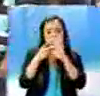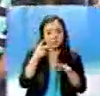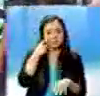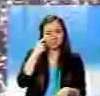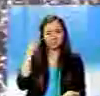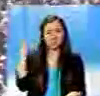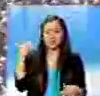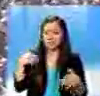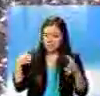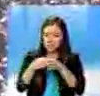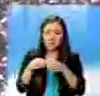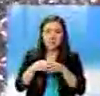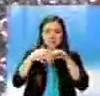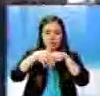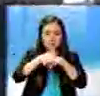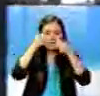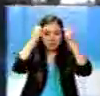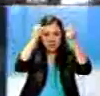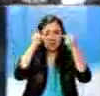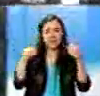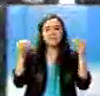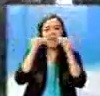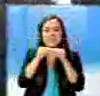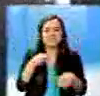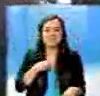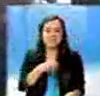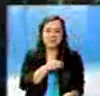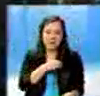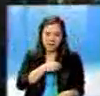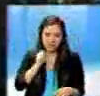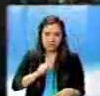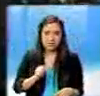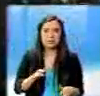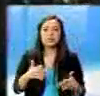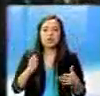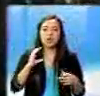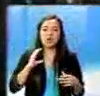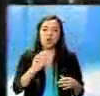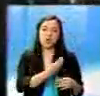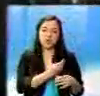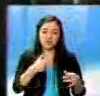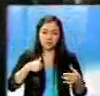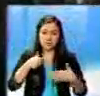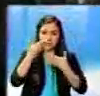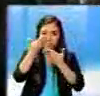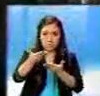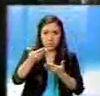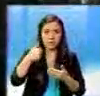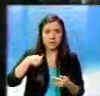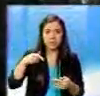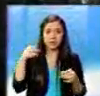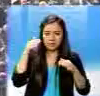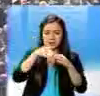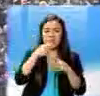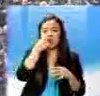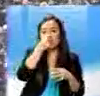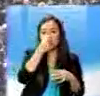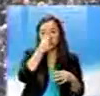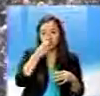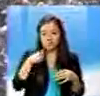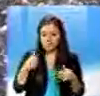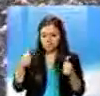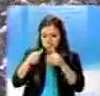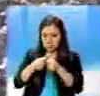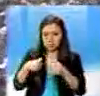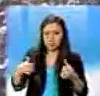¿Otra vez? ¡Qué casualidad! La protesta llegó al Congreso. El mismo día que se iba a debatir la ley anticorrupción. Ante